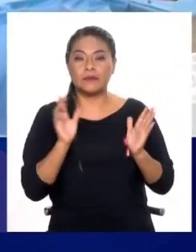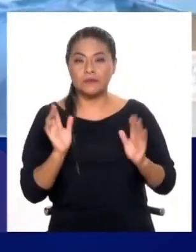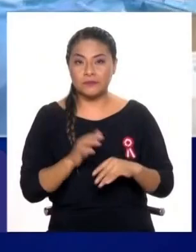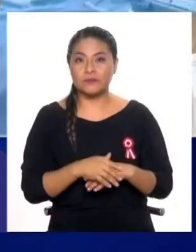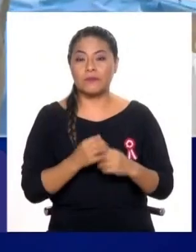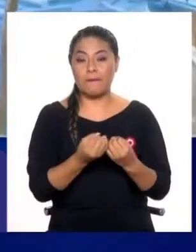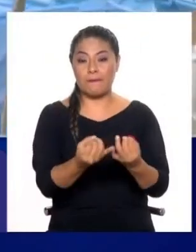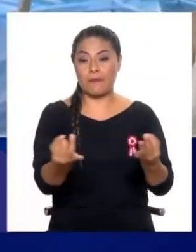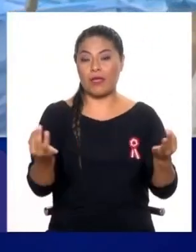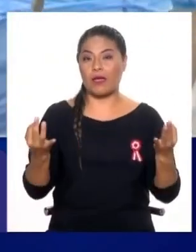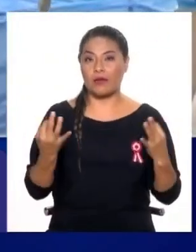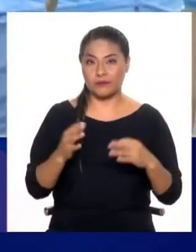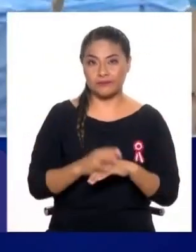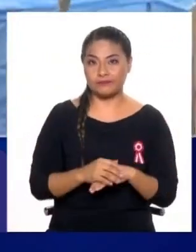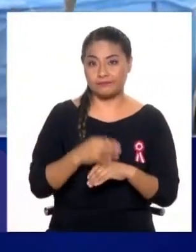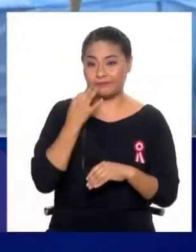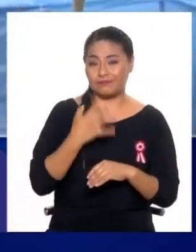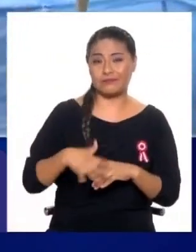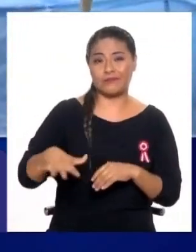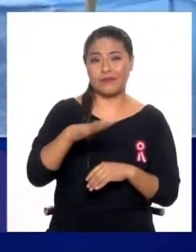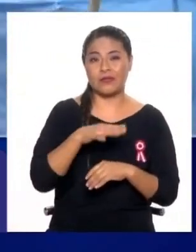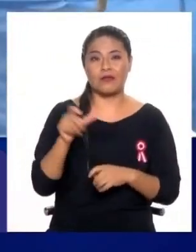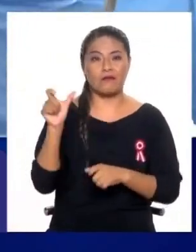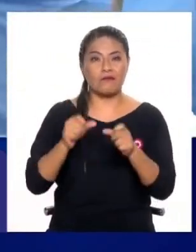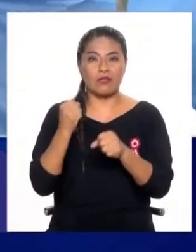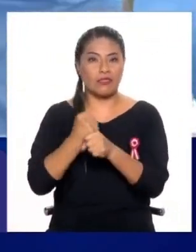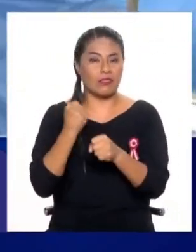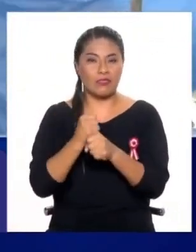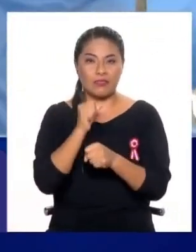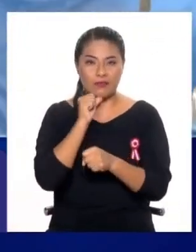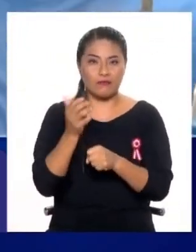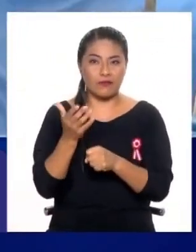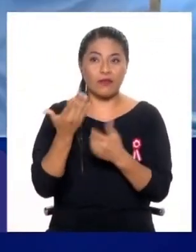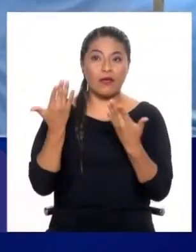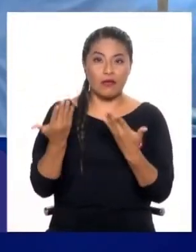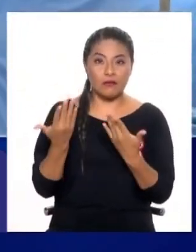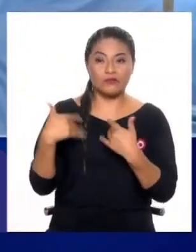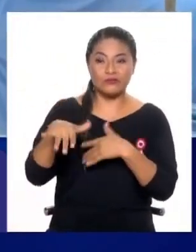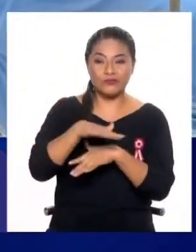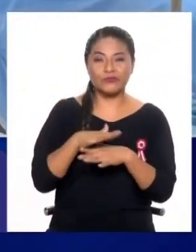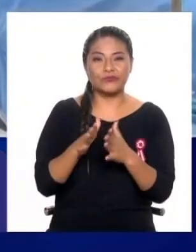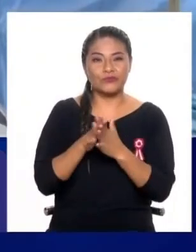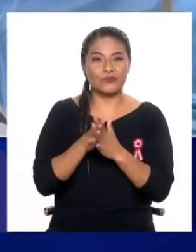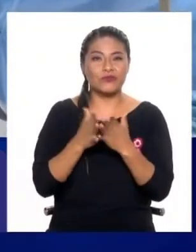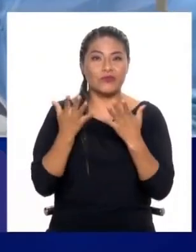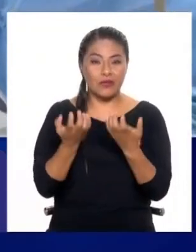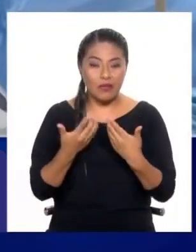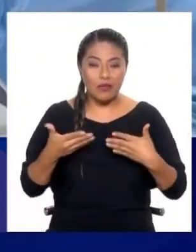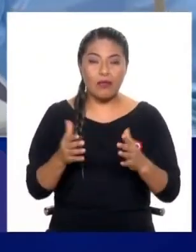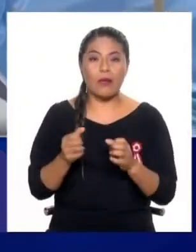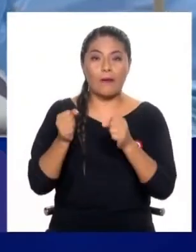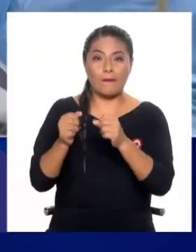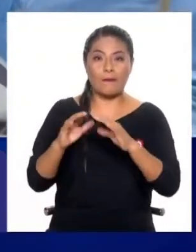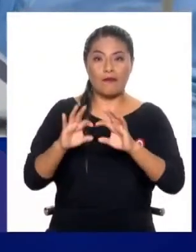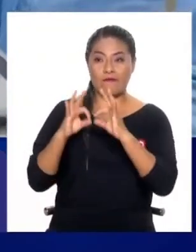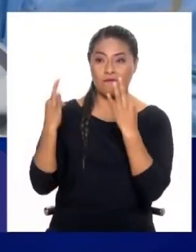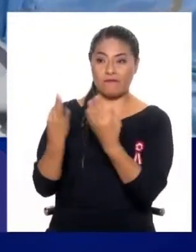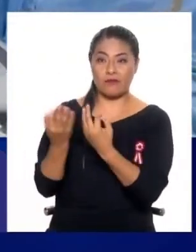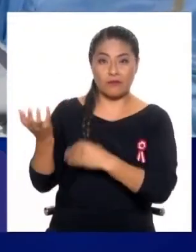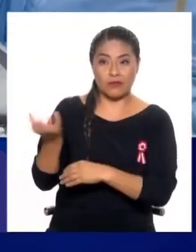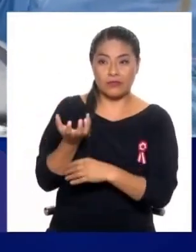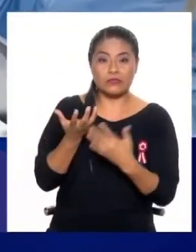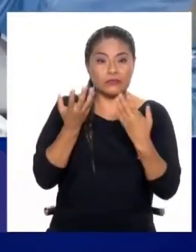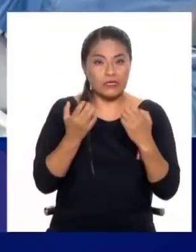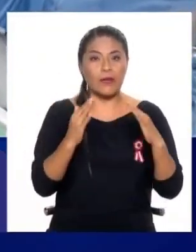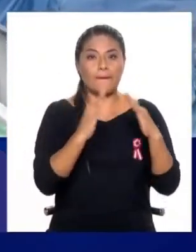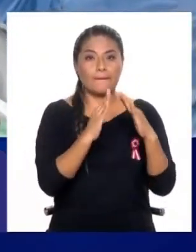empleo formal hay, en blanco. Eso deja fuera del mercado a gran parte de las familias del país, que igual